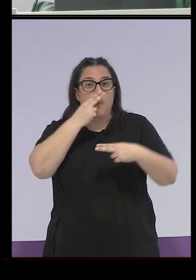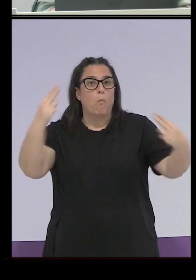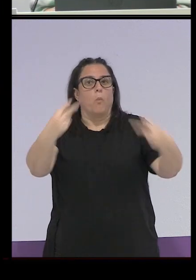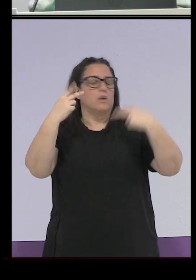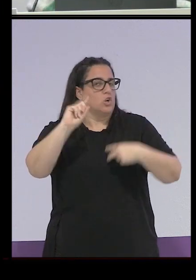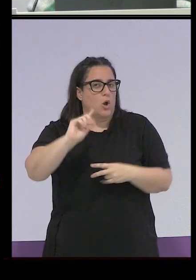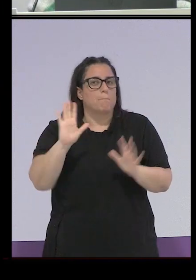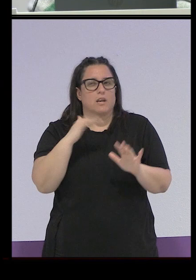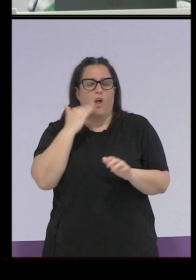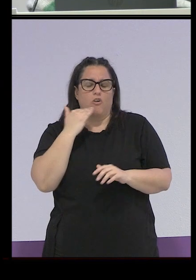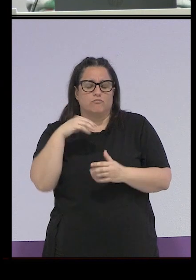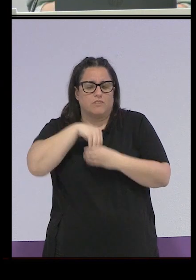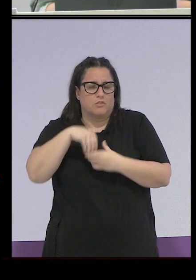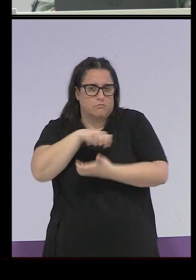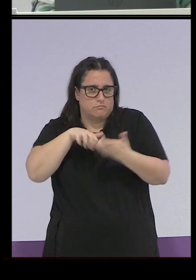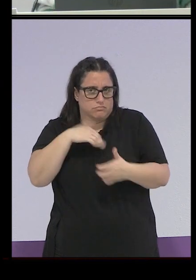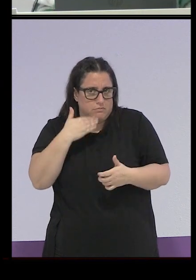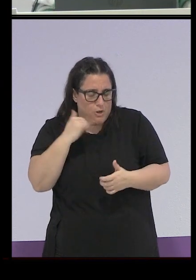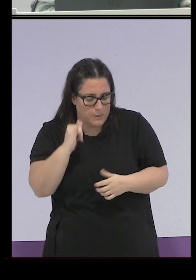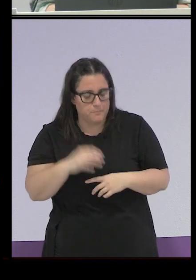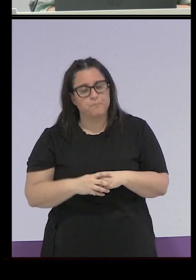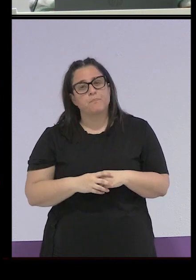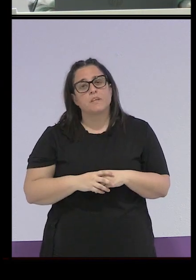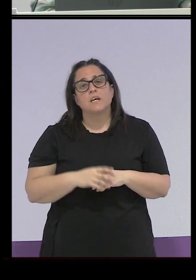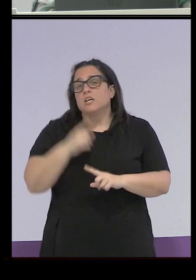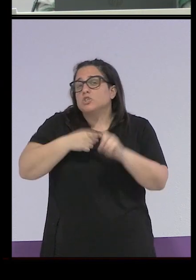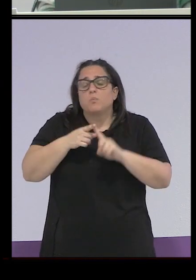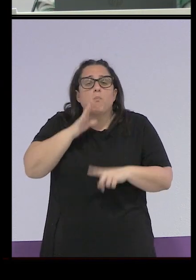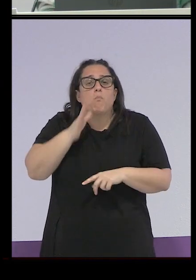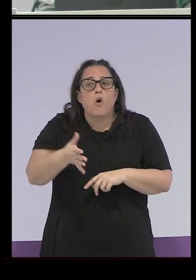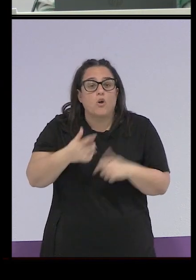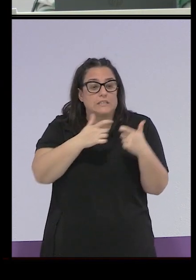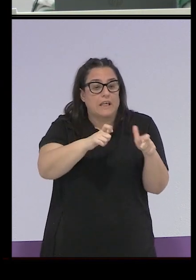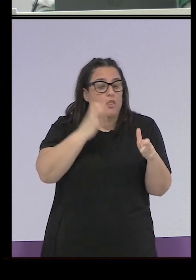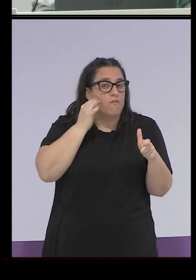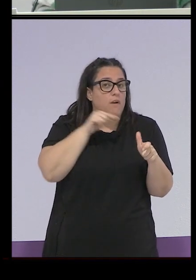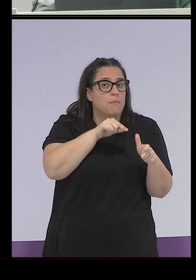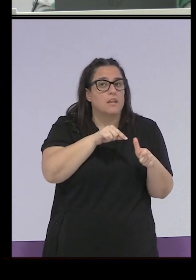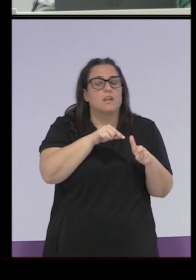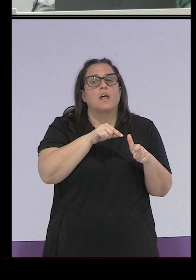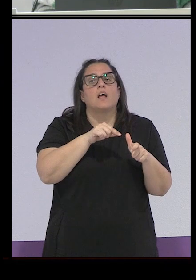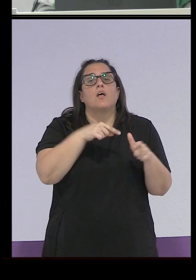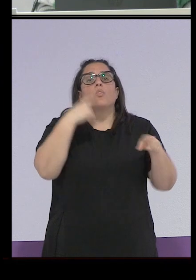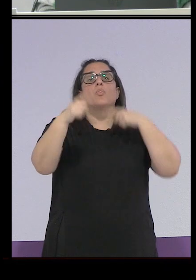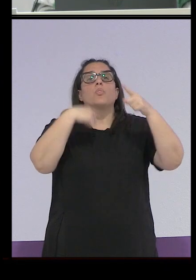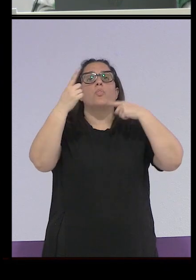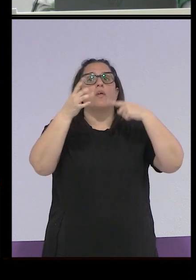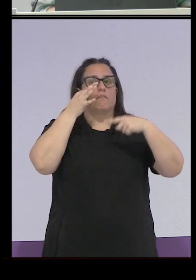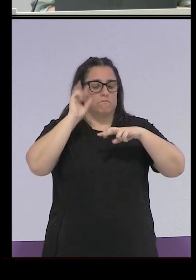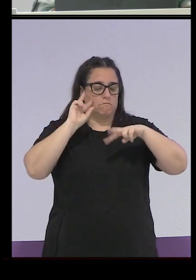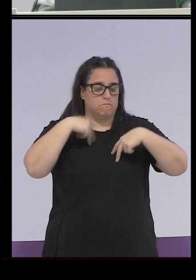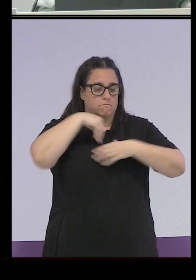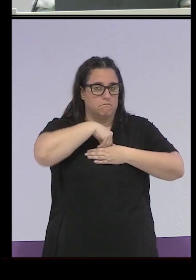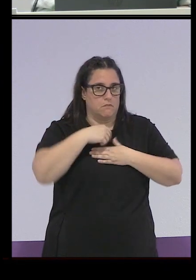de Acción Católica y las de la sección femenina, principalmente porque las de la sección femenina, consejos vengo y contendo, pero para mí no tengo,